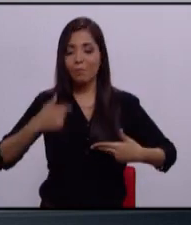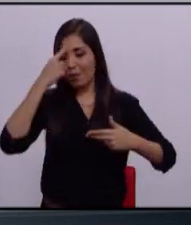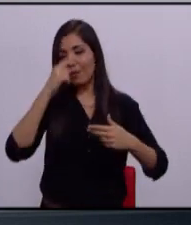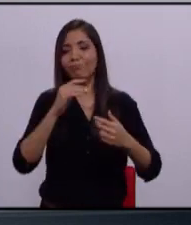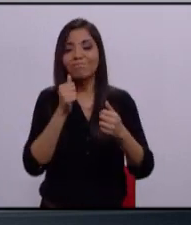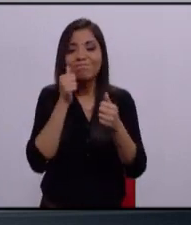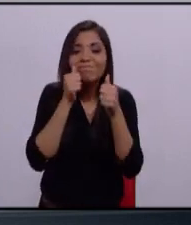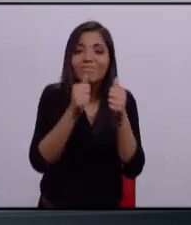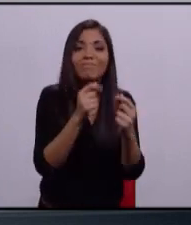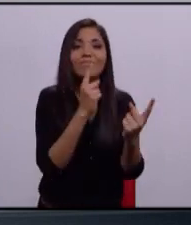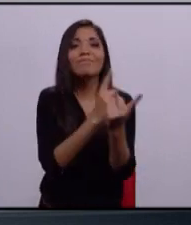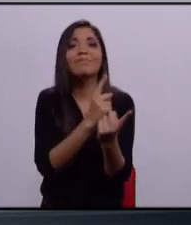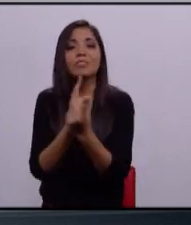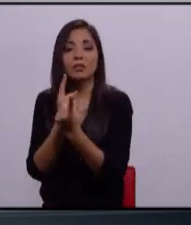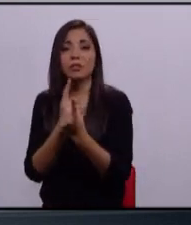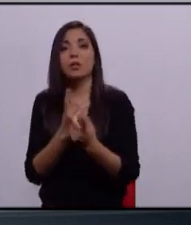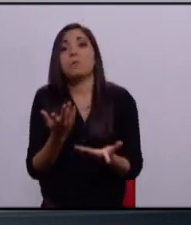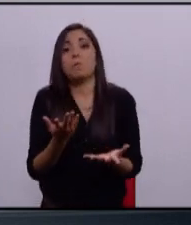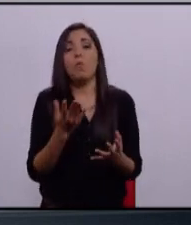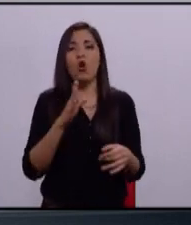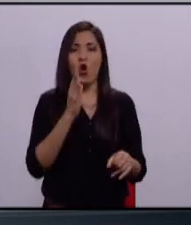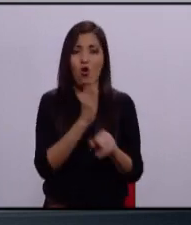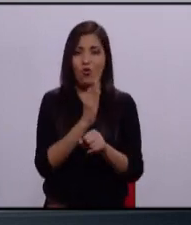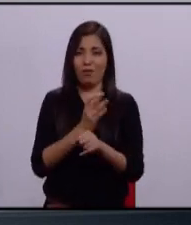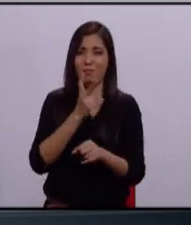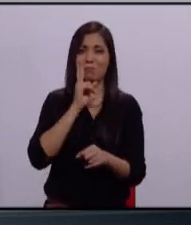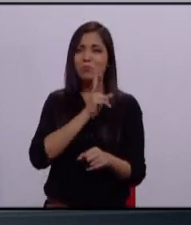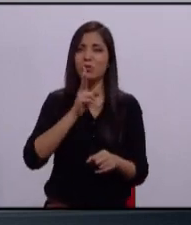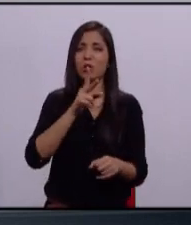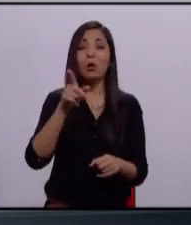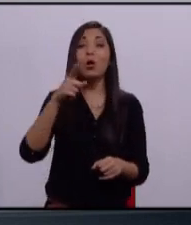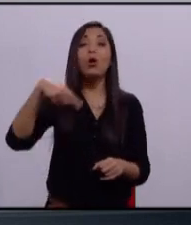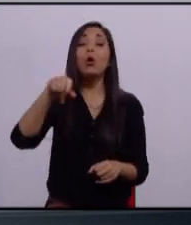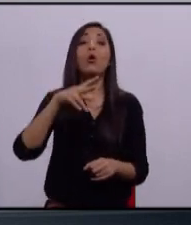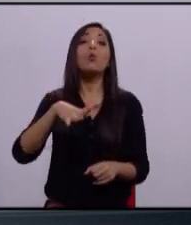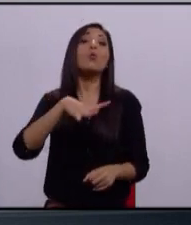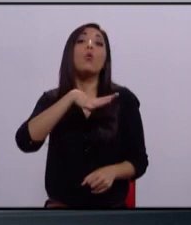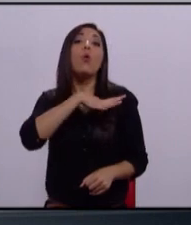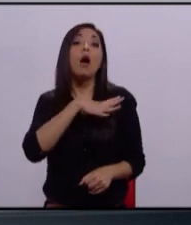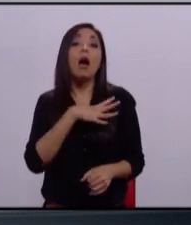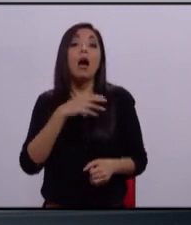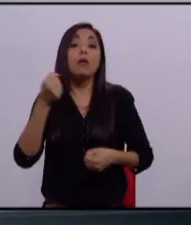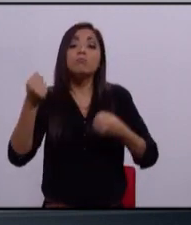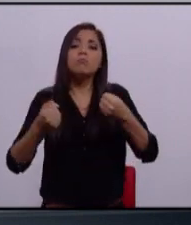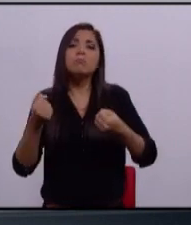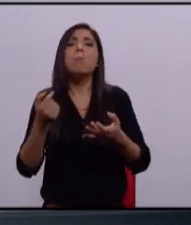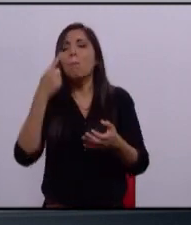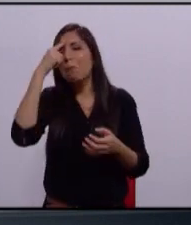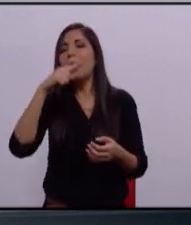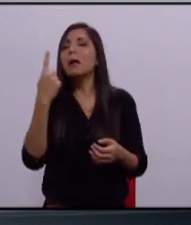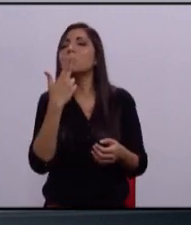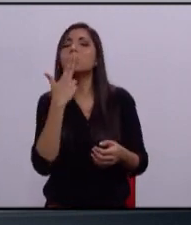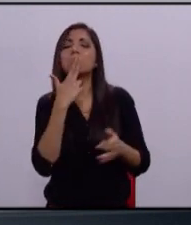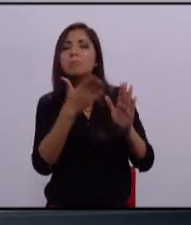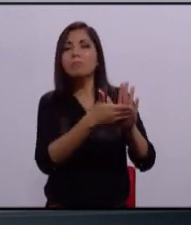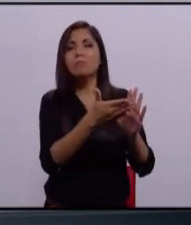A fin de cuentas, no por el hecho de que no tengan coches, no dejan de ser zapopanos.